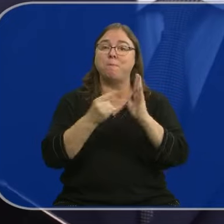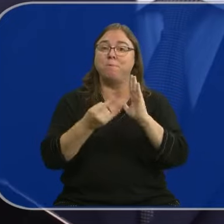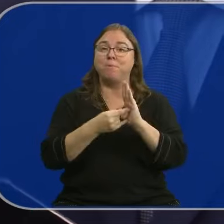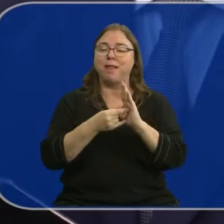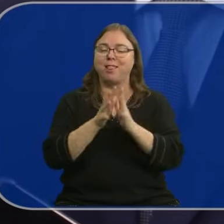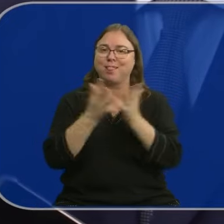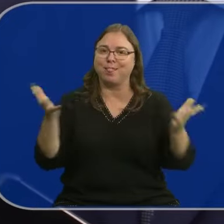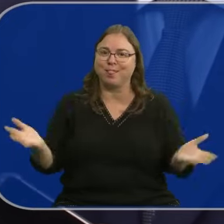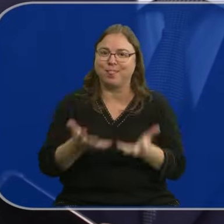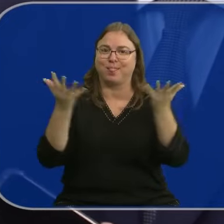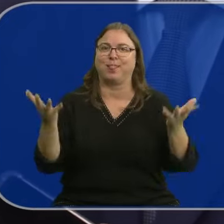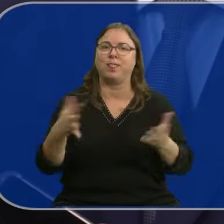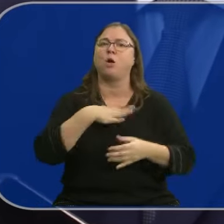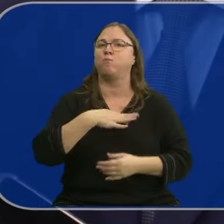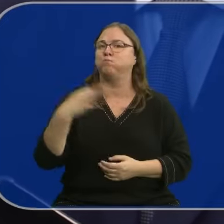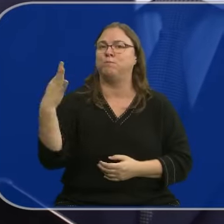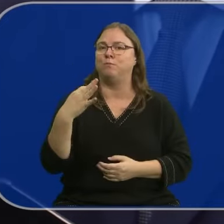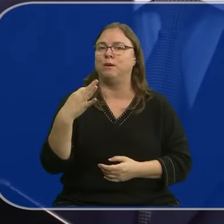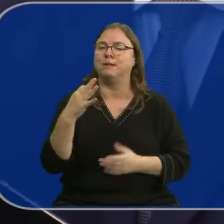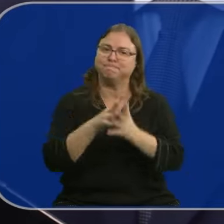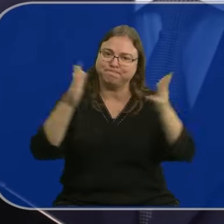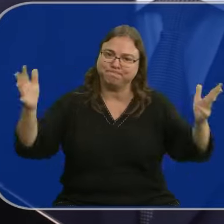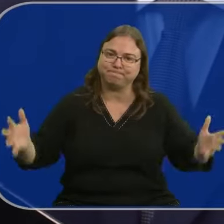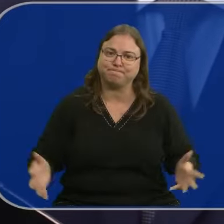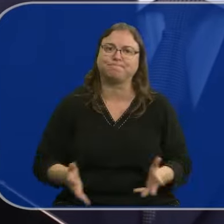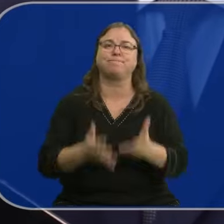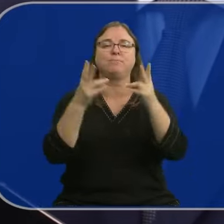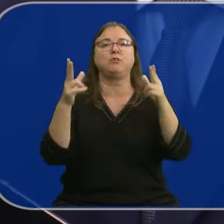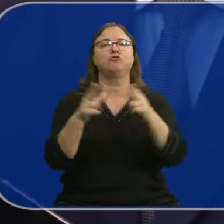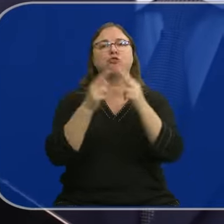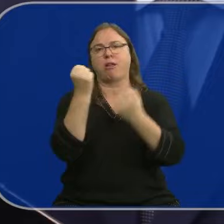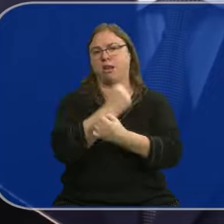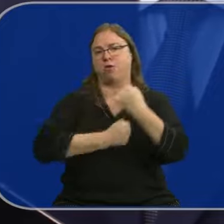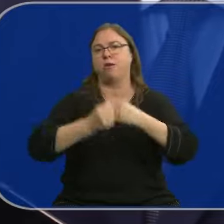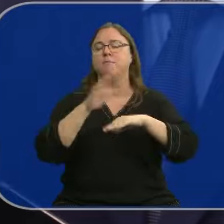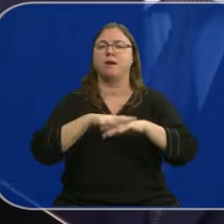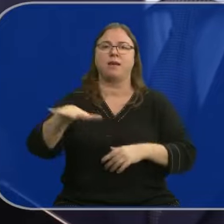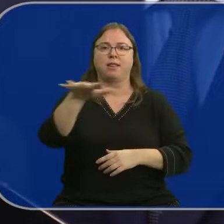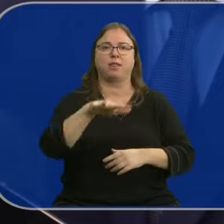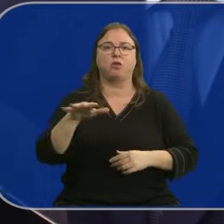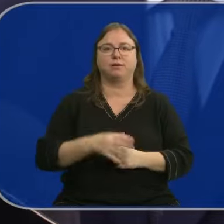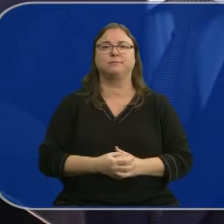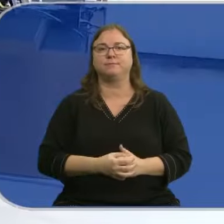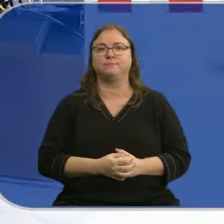plan de dinamización podamos dar un gran impulso social y económico a la zona.